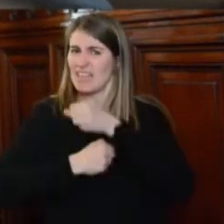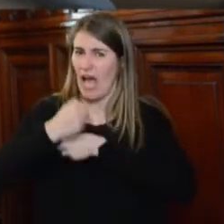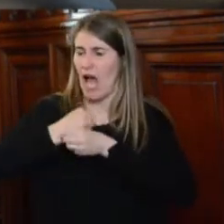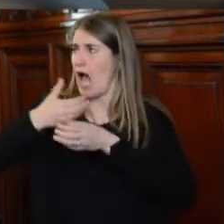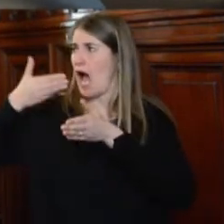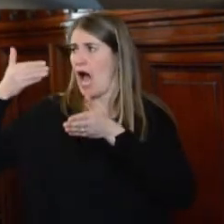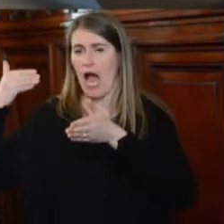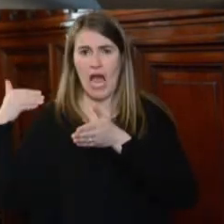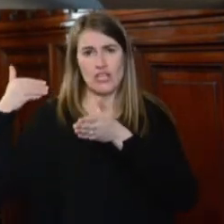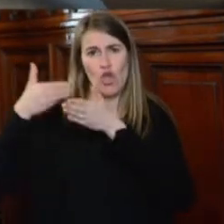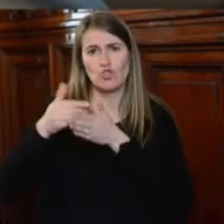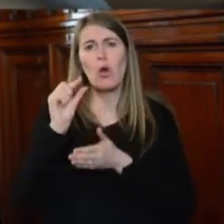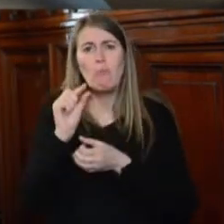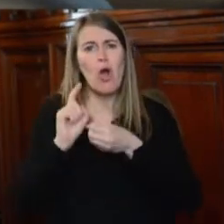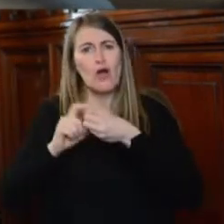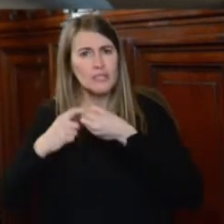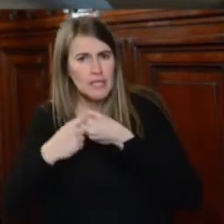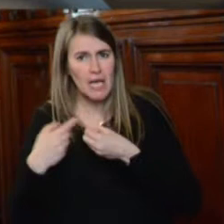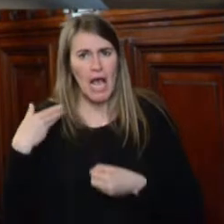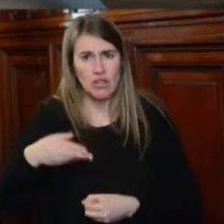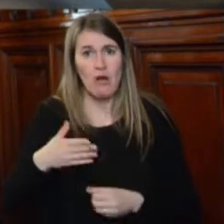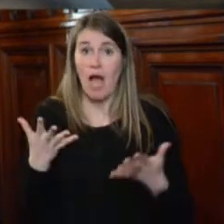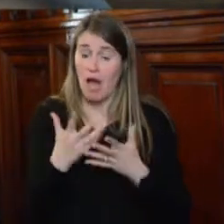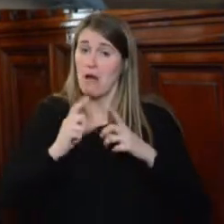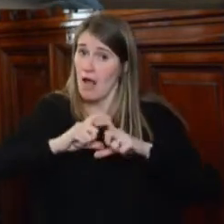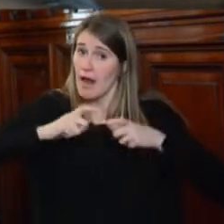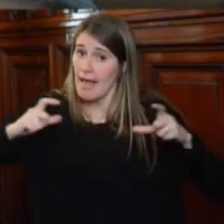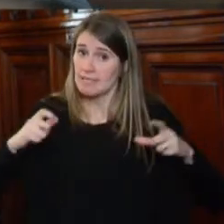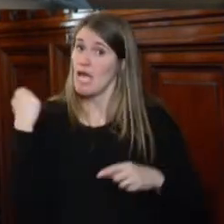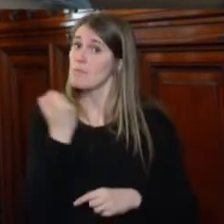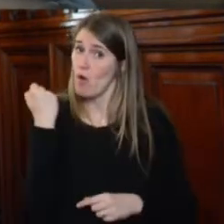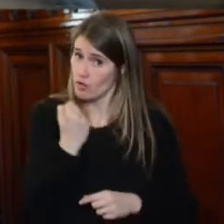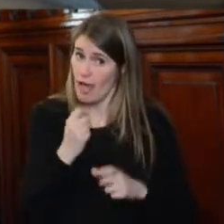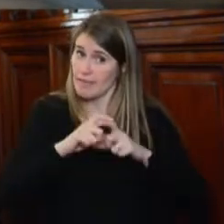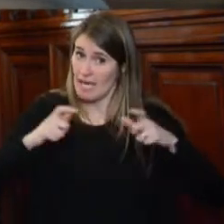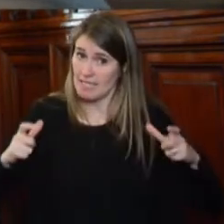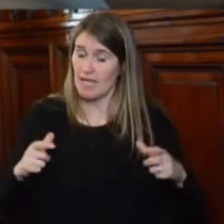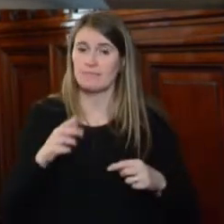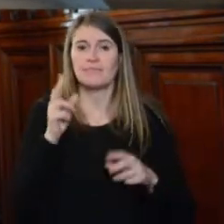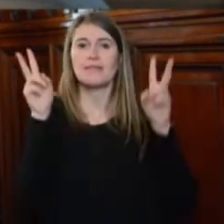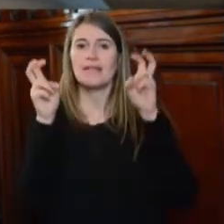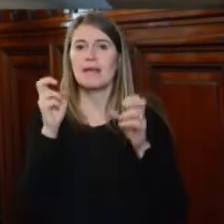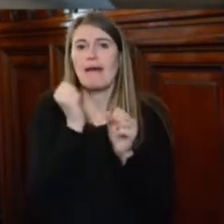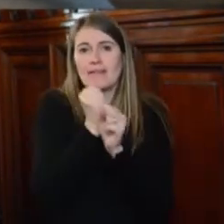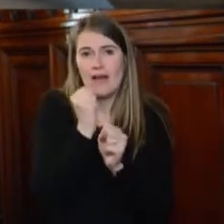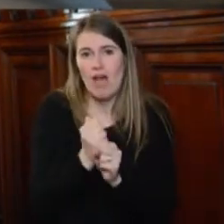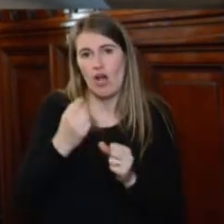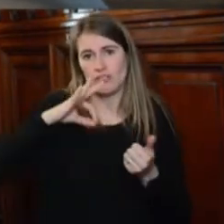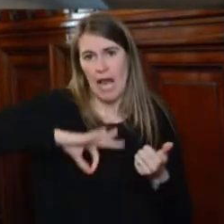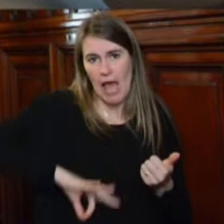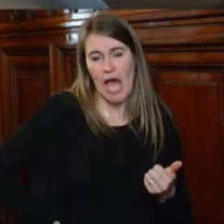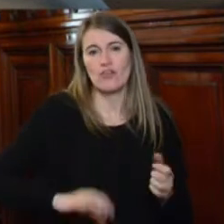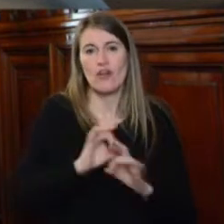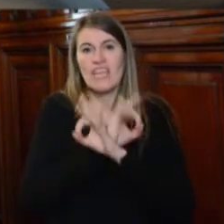Es muy importante que siga creciendo eso. Traer los temas del trabajo, de salarios, de libertad